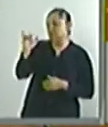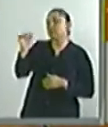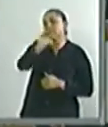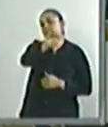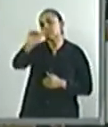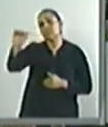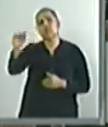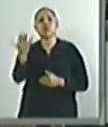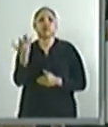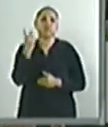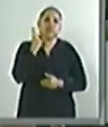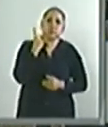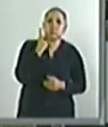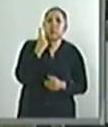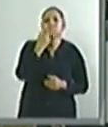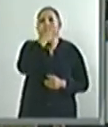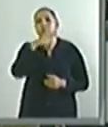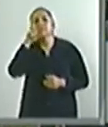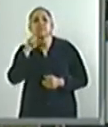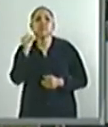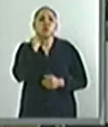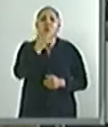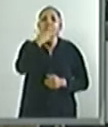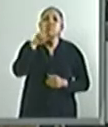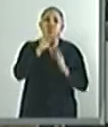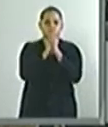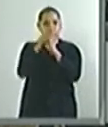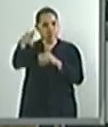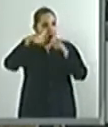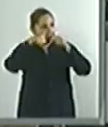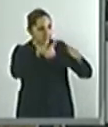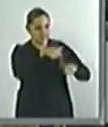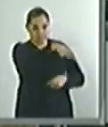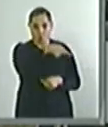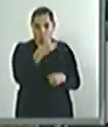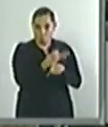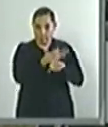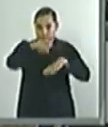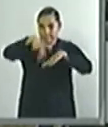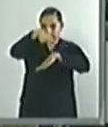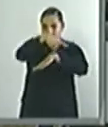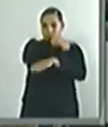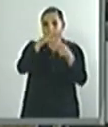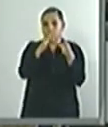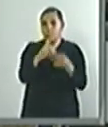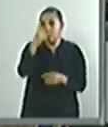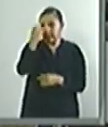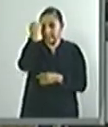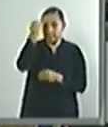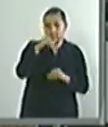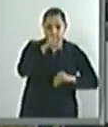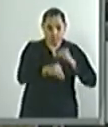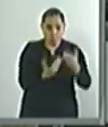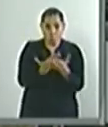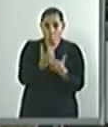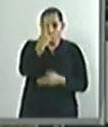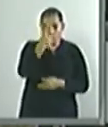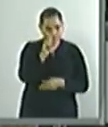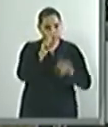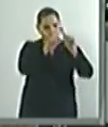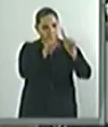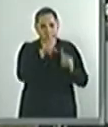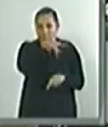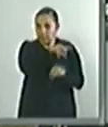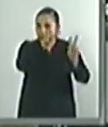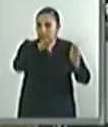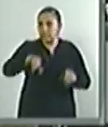al orador... Yo lo sé, ...que está presentando además más de una iniciativa de sumo interés. Gracias, gracias, Diva, gracias.